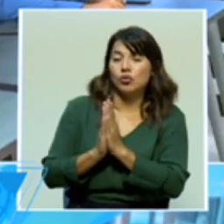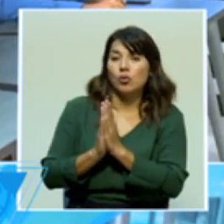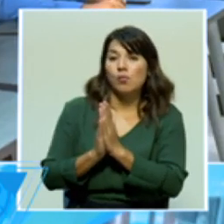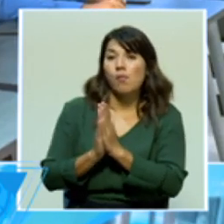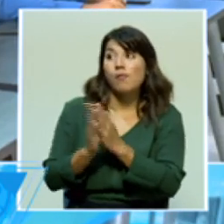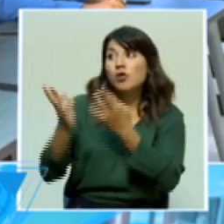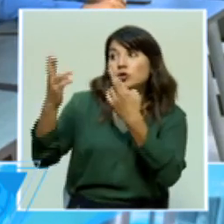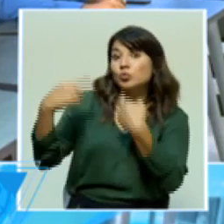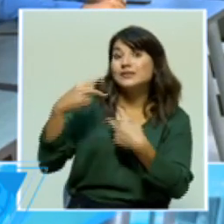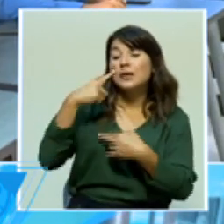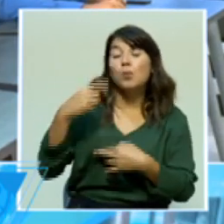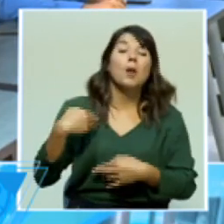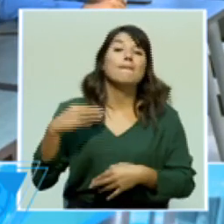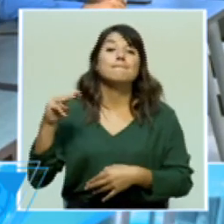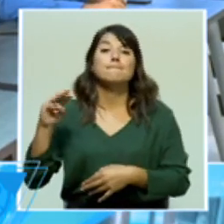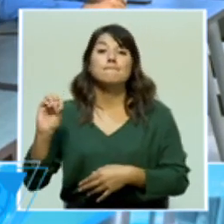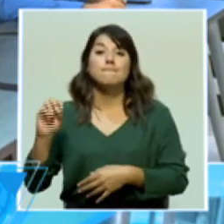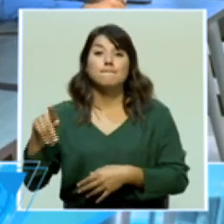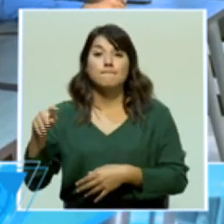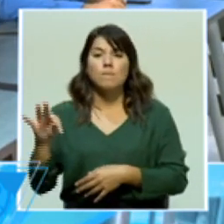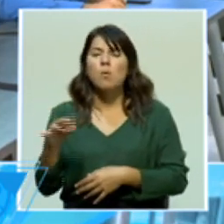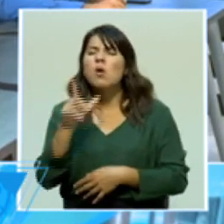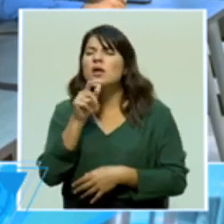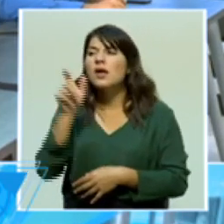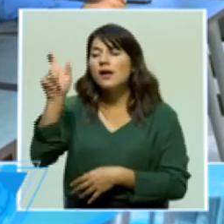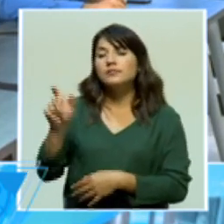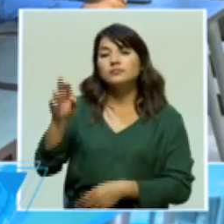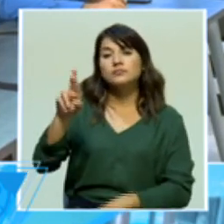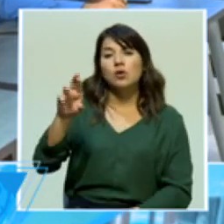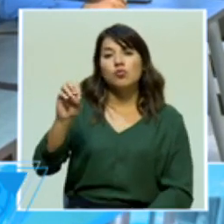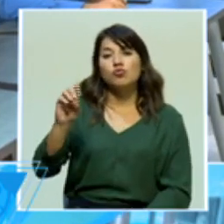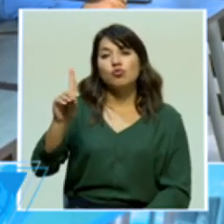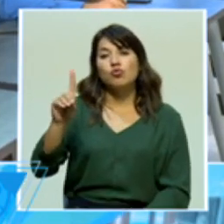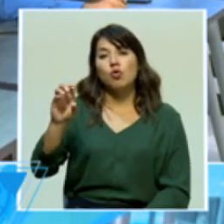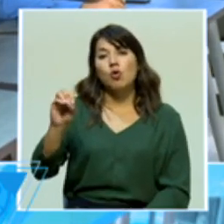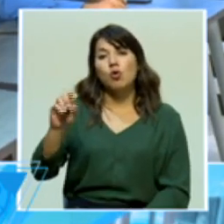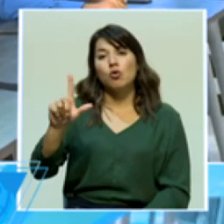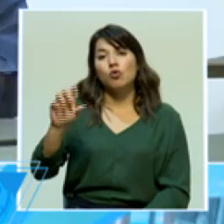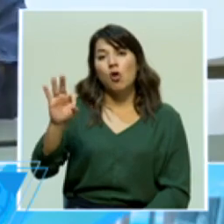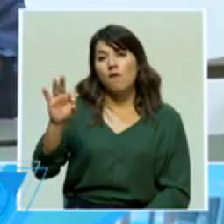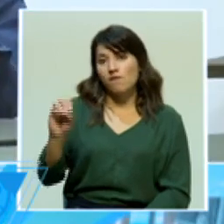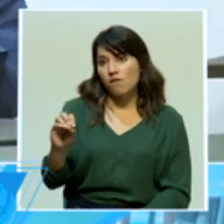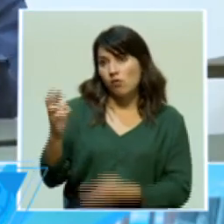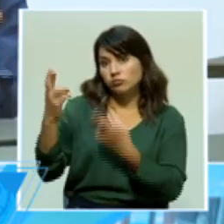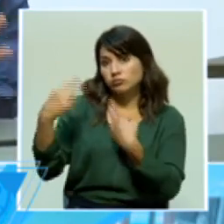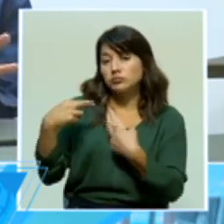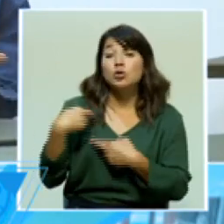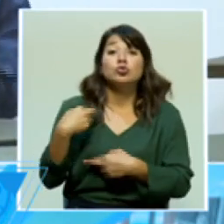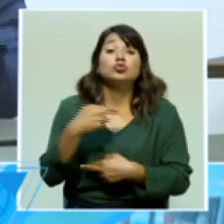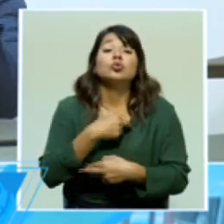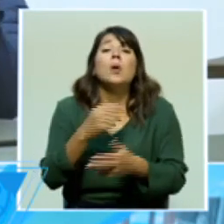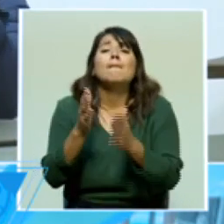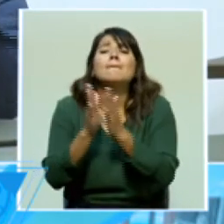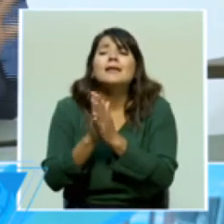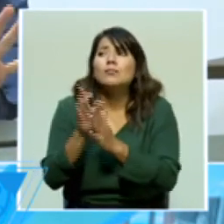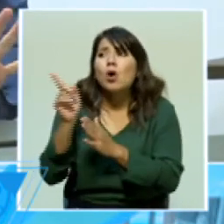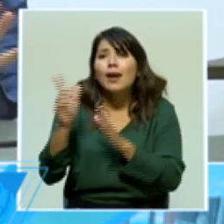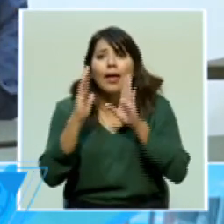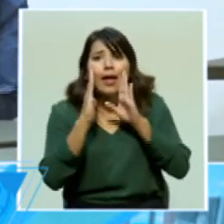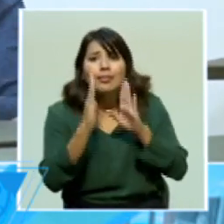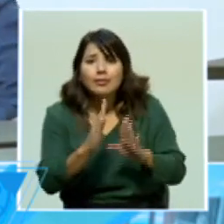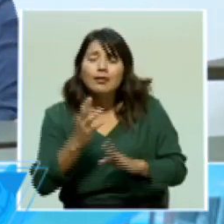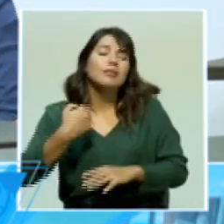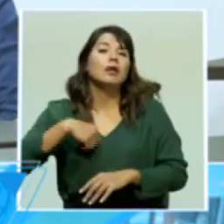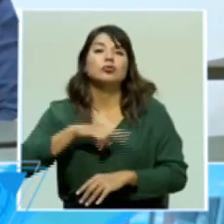Públicas y Transportes, por parte de Don Rodolfo, que estamos pidiendo que se nos atienda, que se nos escuche